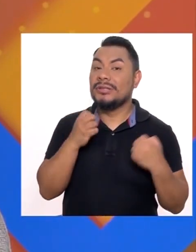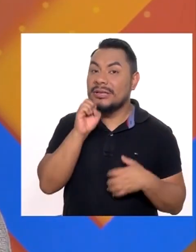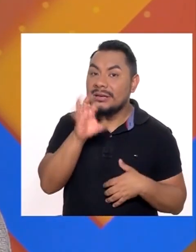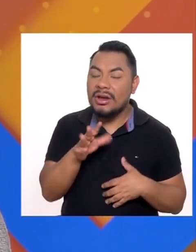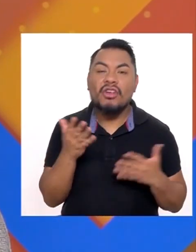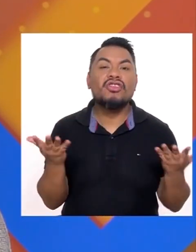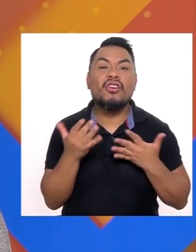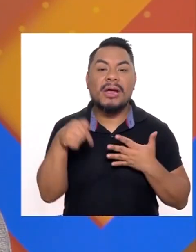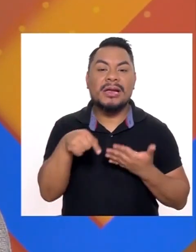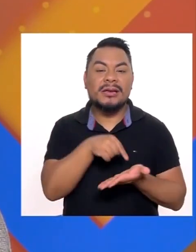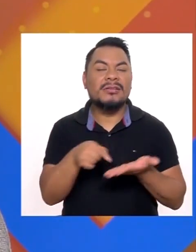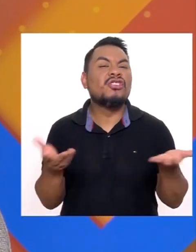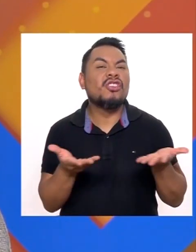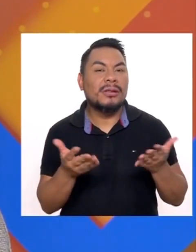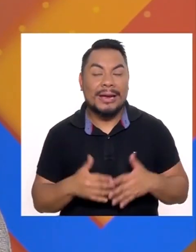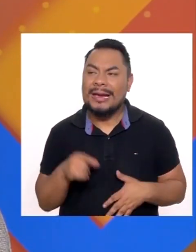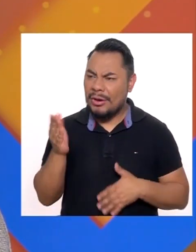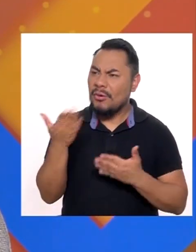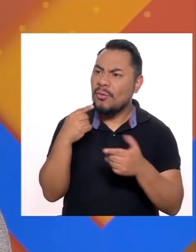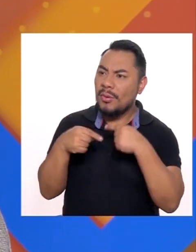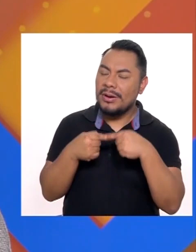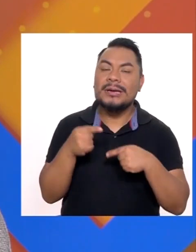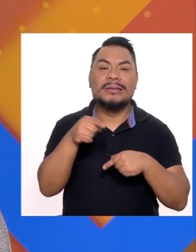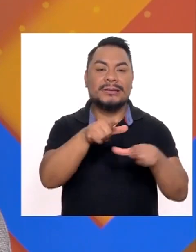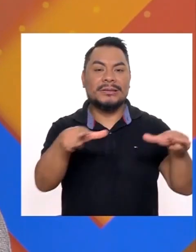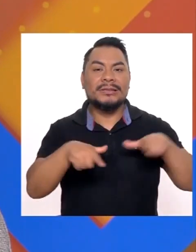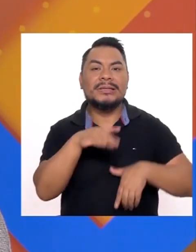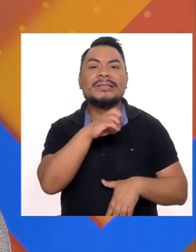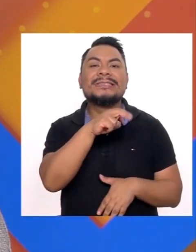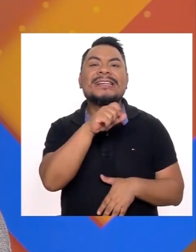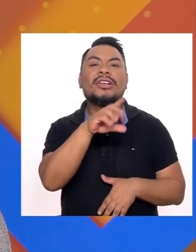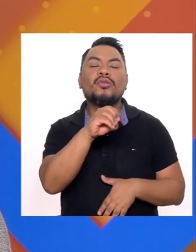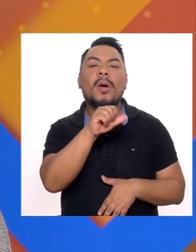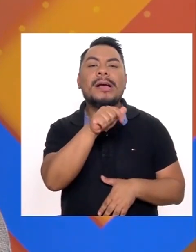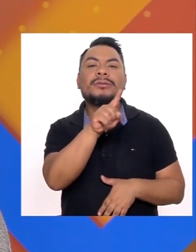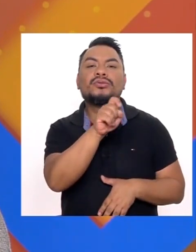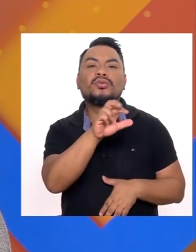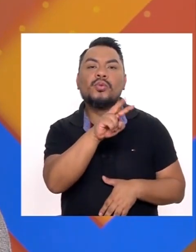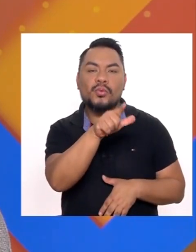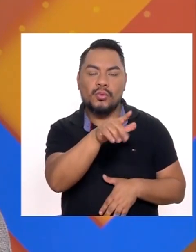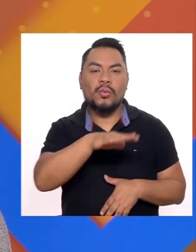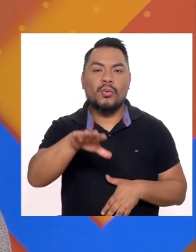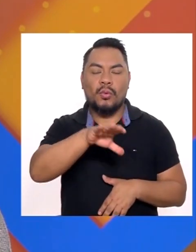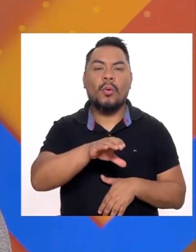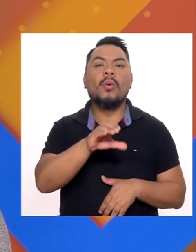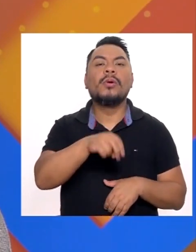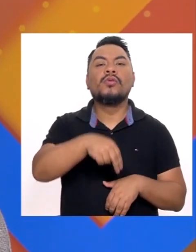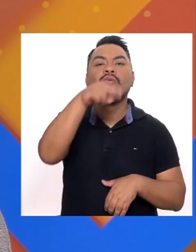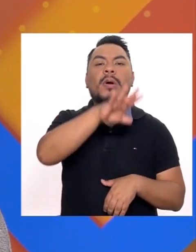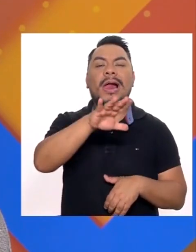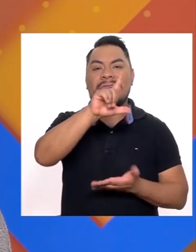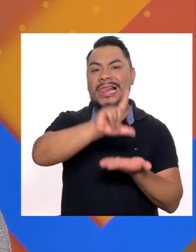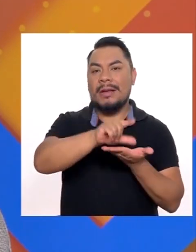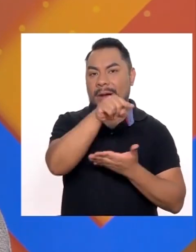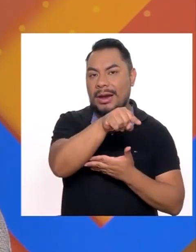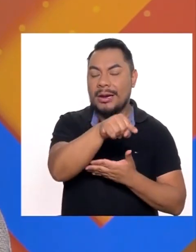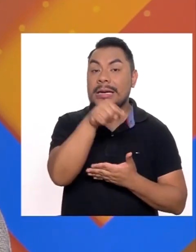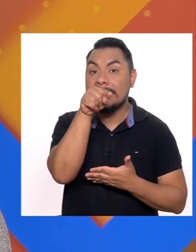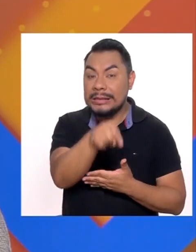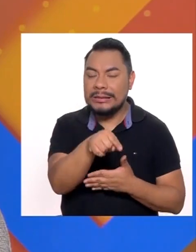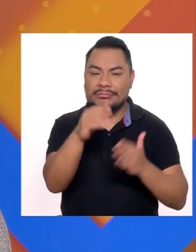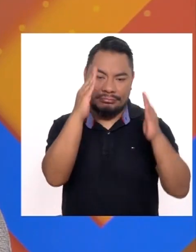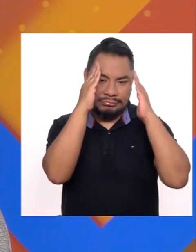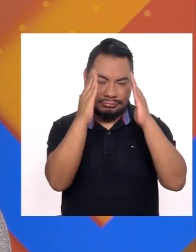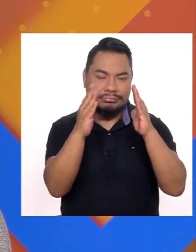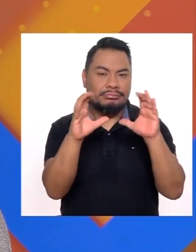dónde estuvimos esta semana Fuimos a Cerrito Azul Una asociación ubicada en el cono sur de Lima Y ellos están